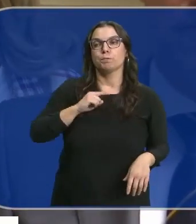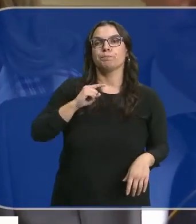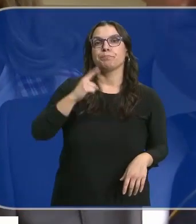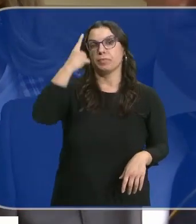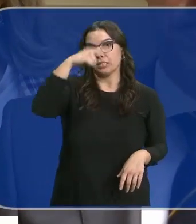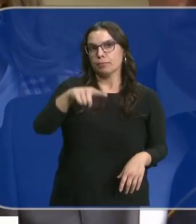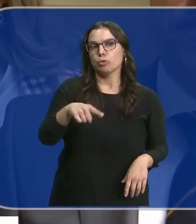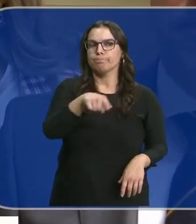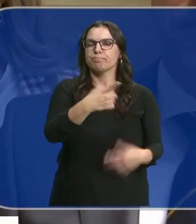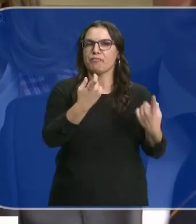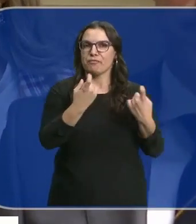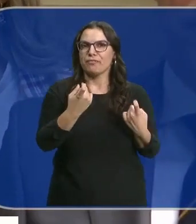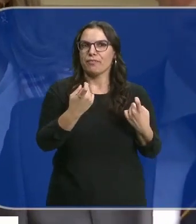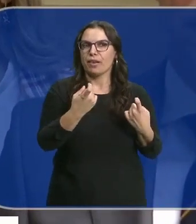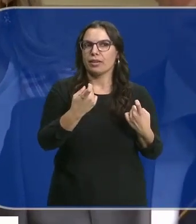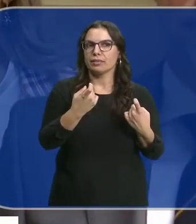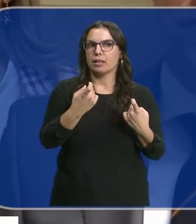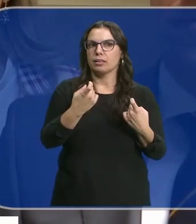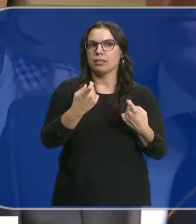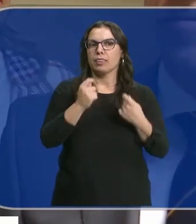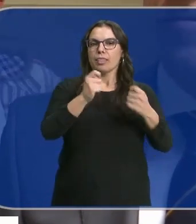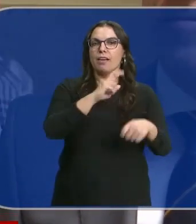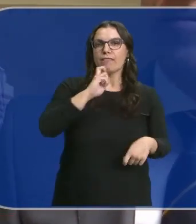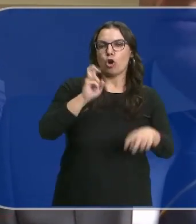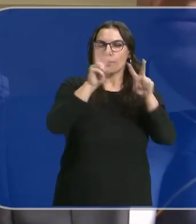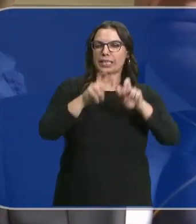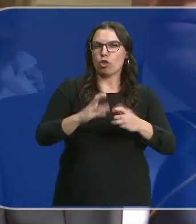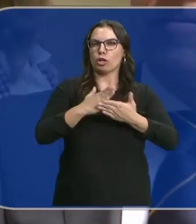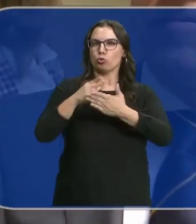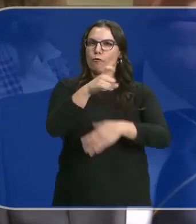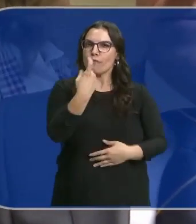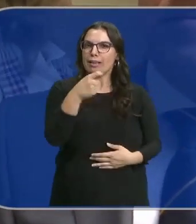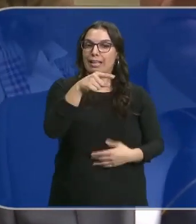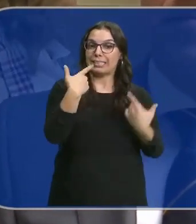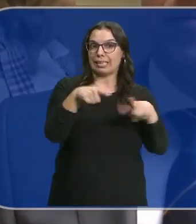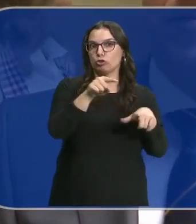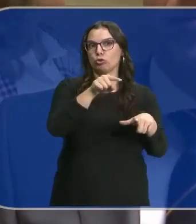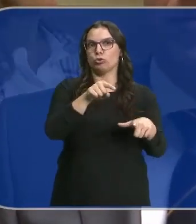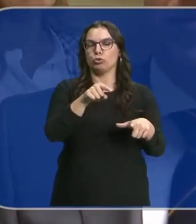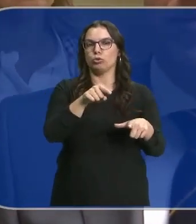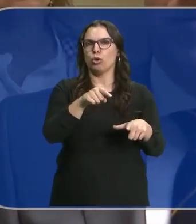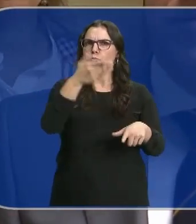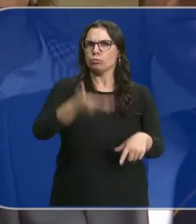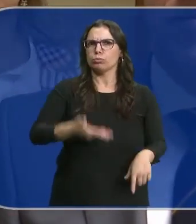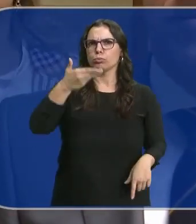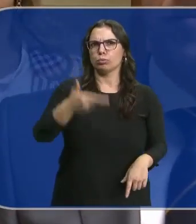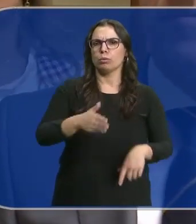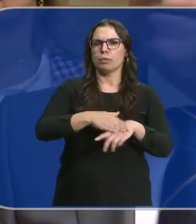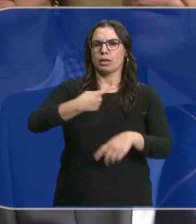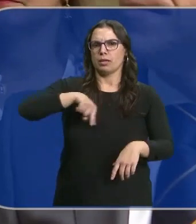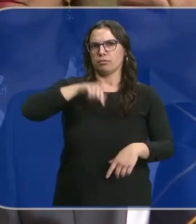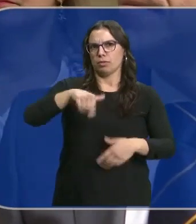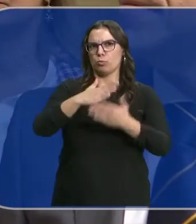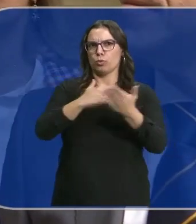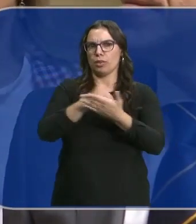una carencia de puesta en valor y sobre todo de estudio y de investigación en un sector que es muy importante en nuestra